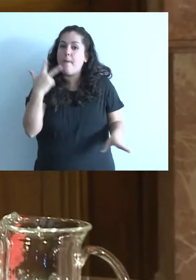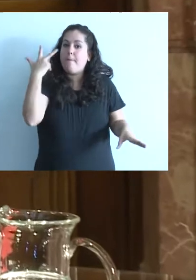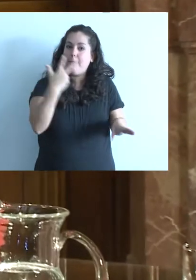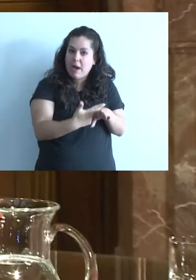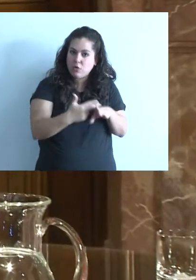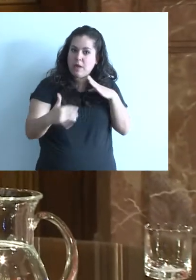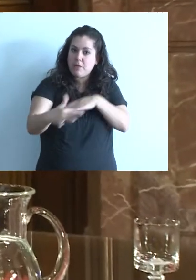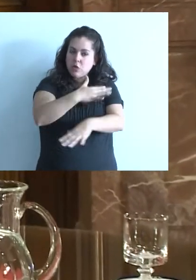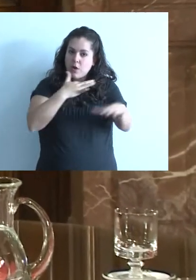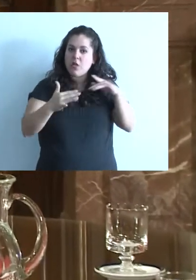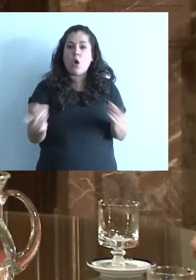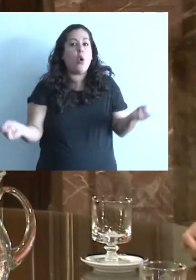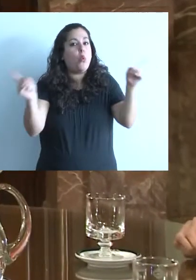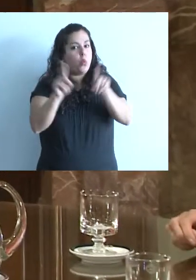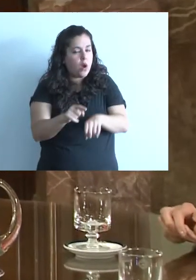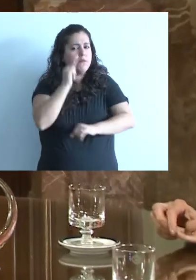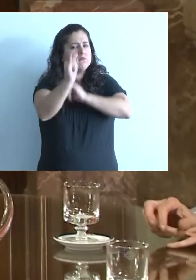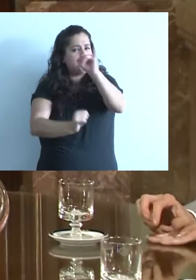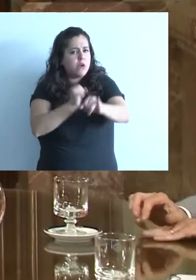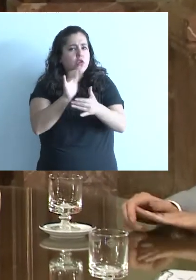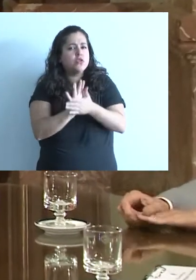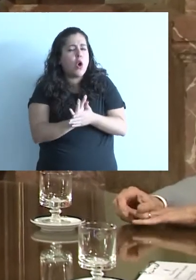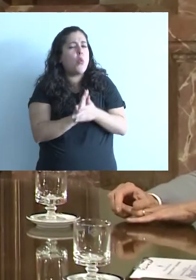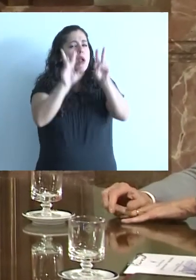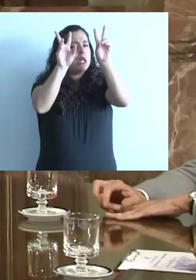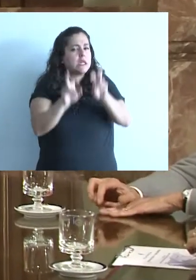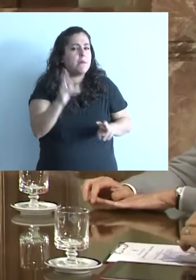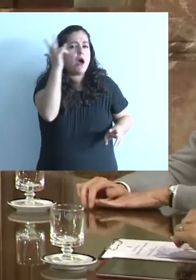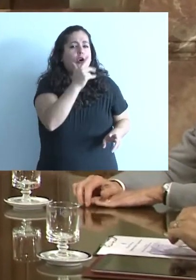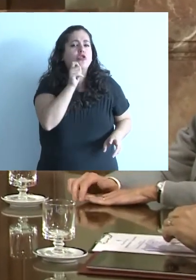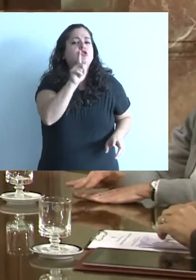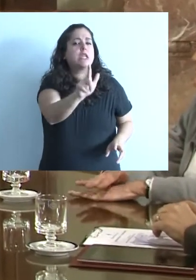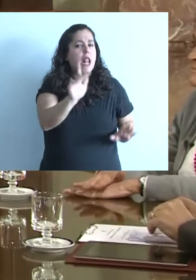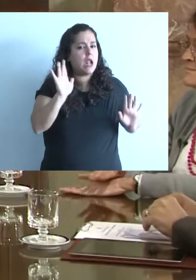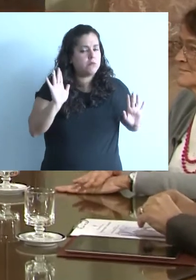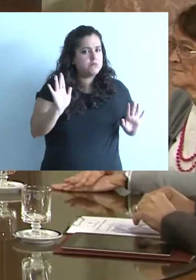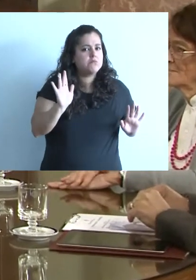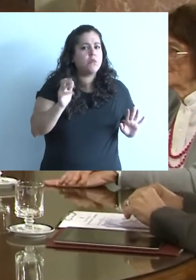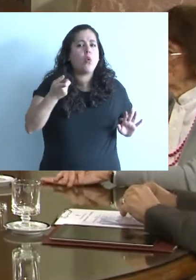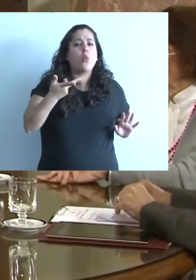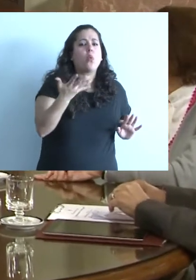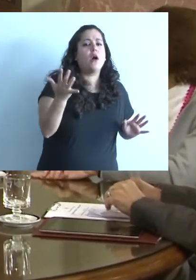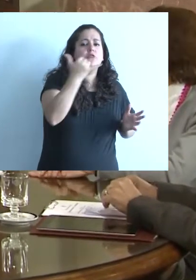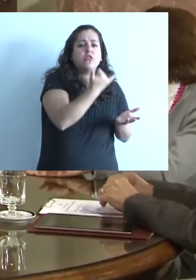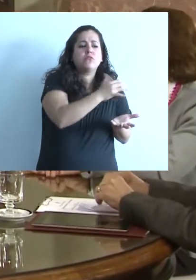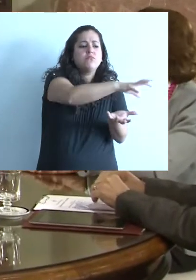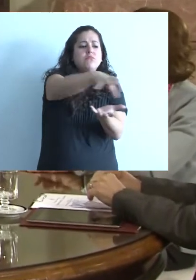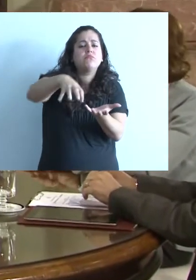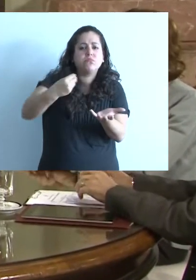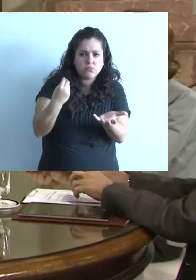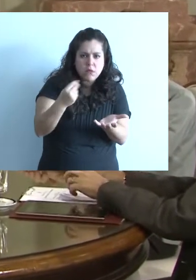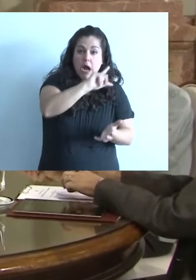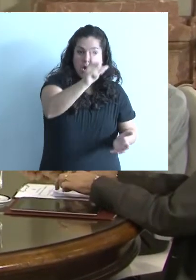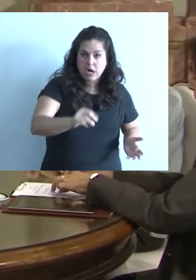bien? En Pasos Perdidos, al regreso estaremos hablando del marco regulatorio de los hostels. ¿Cuántos hay en la